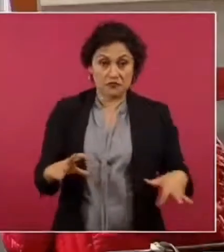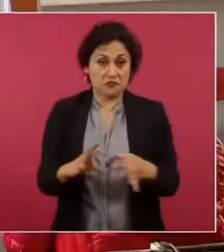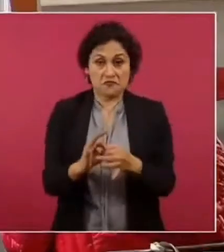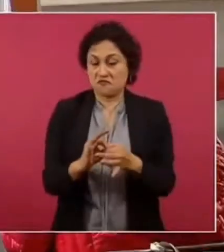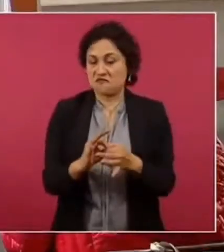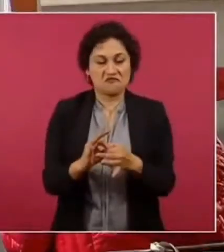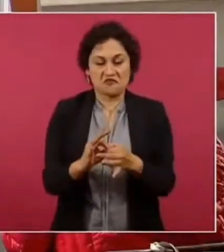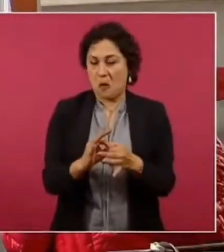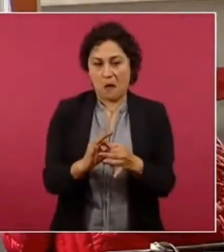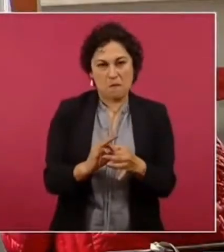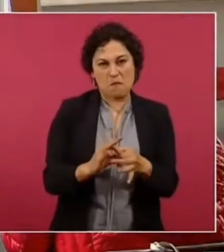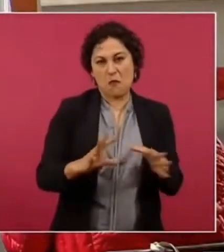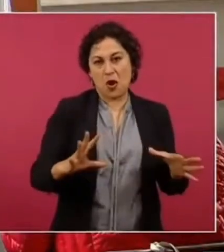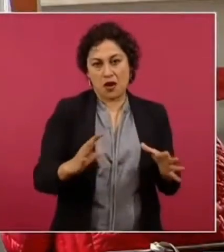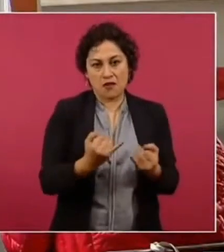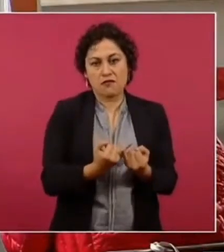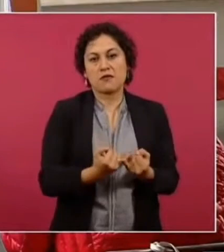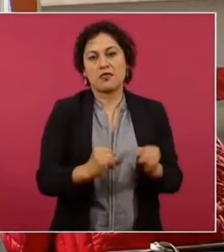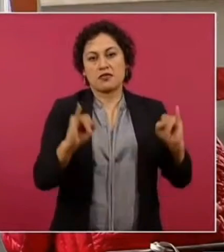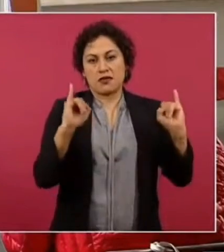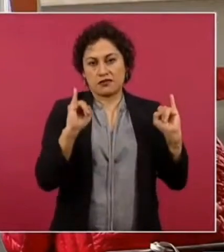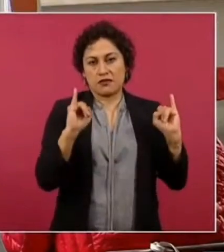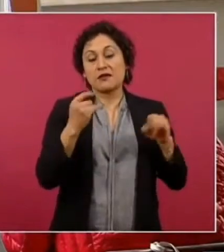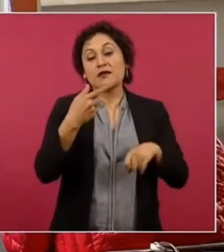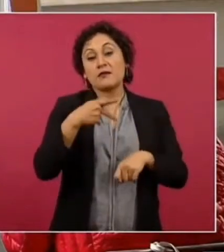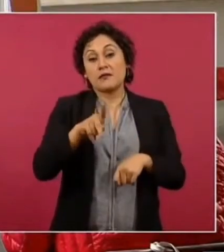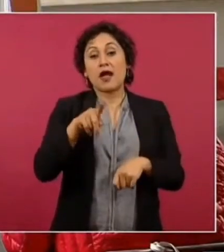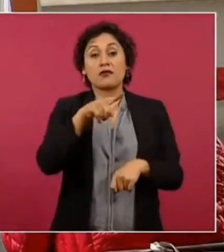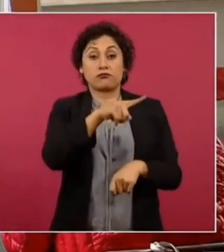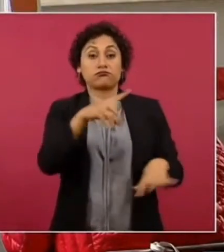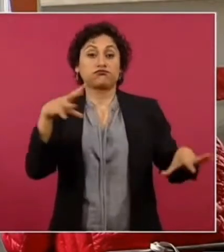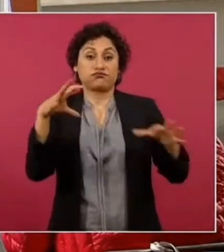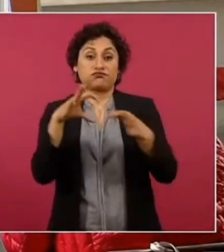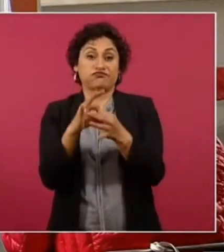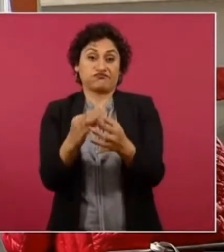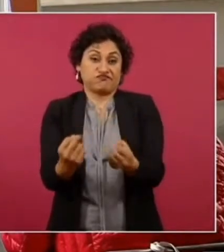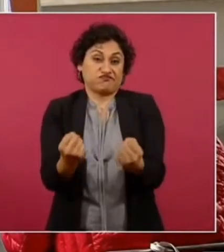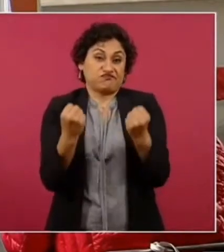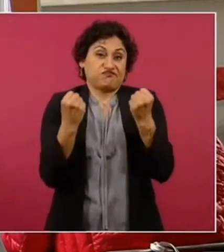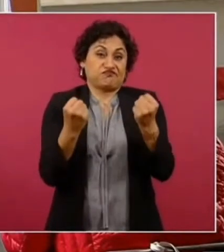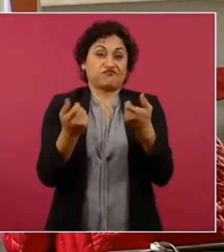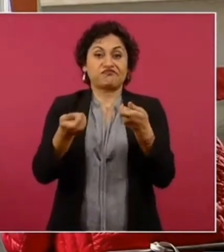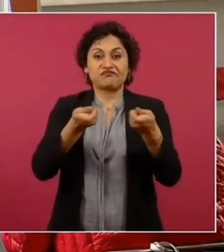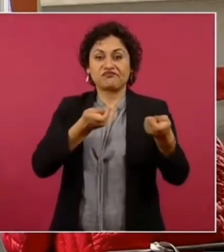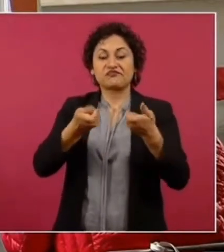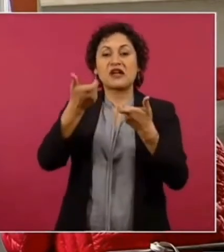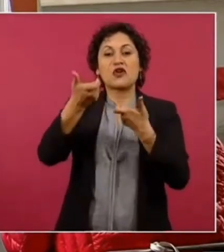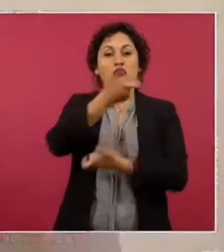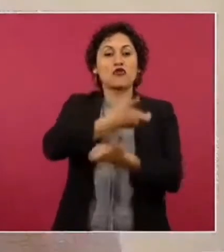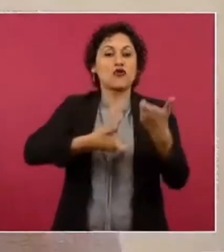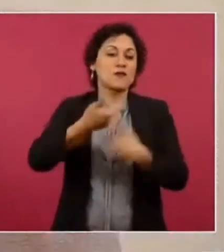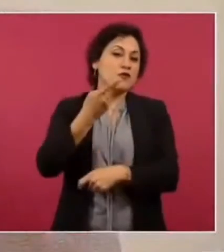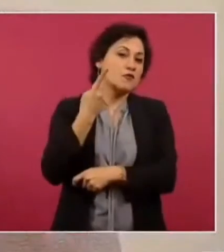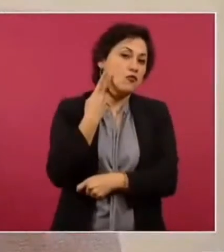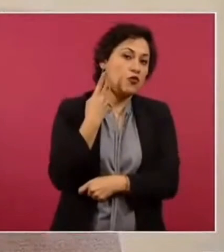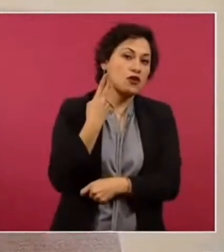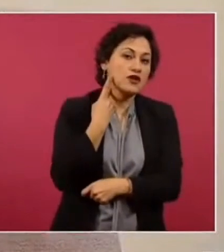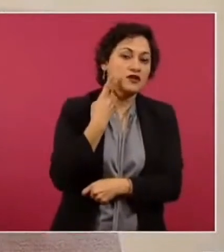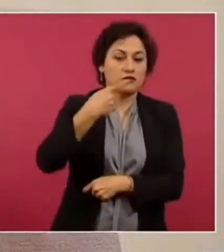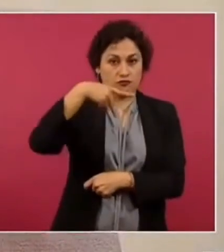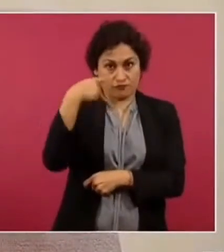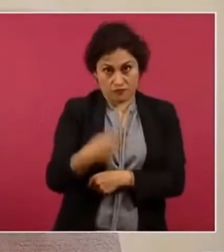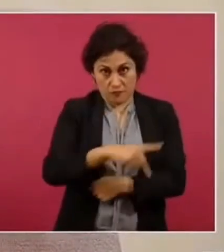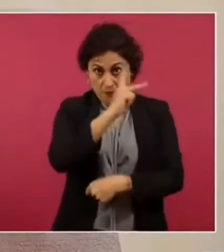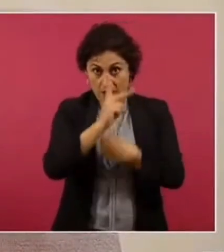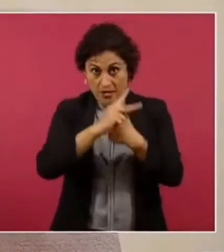no de el poder económico y político nacional y extranjero